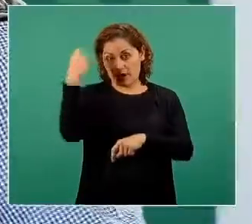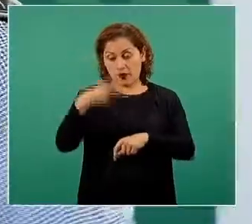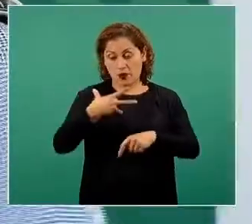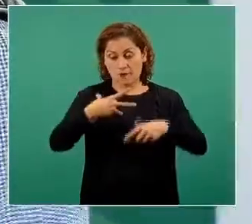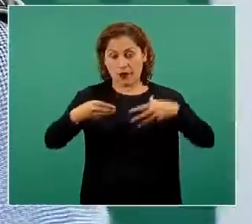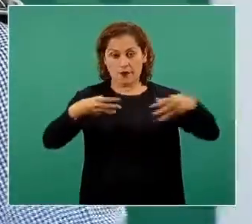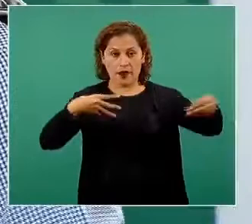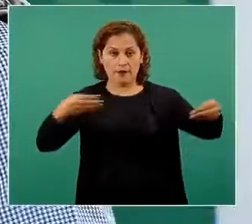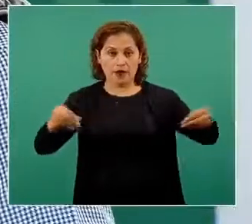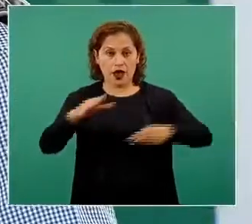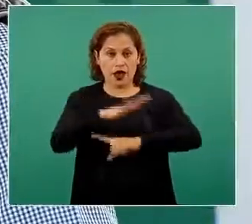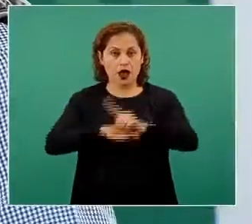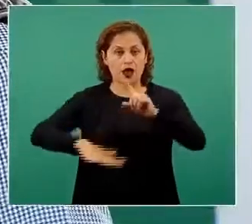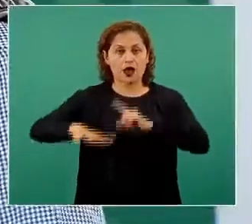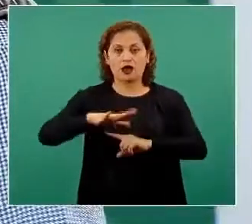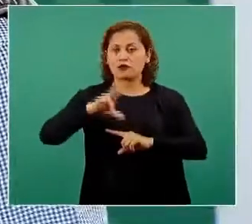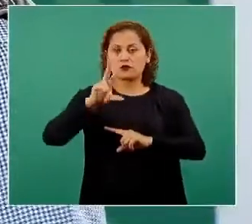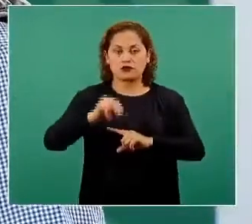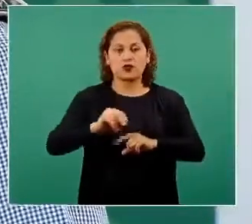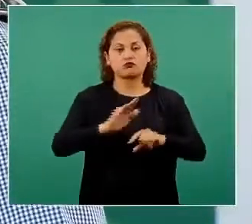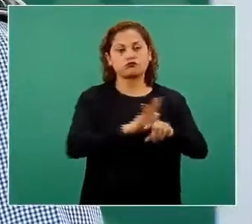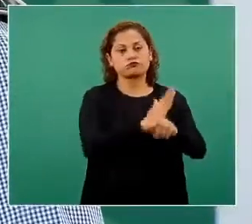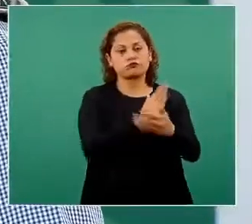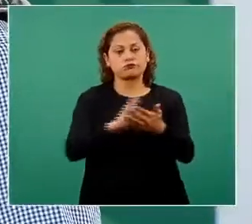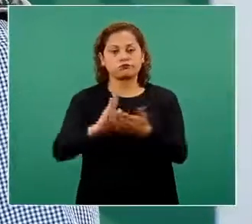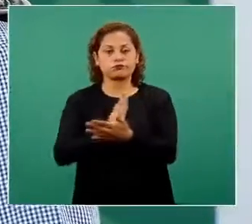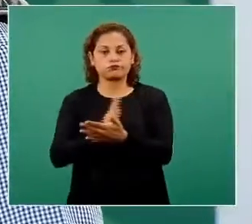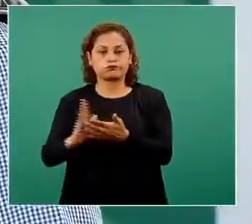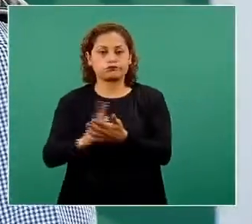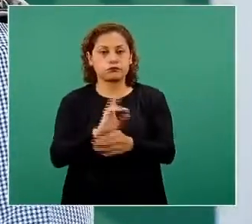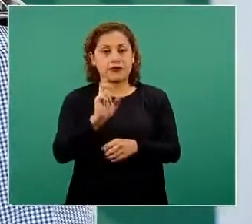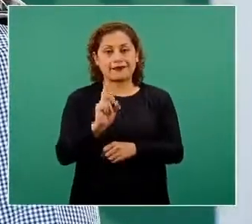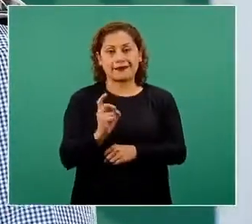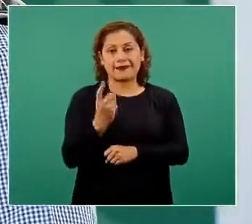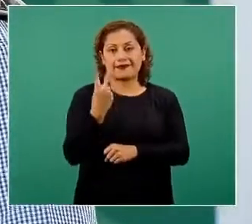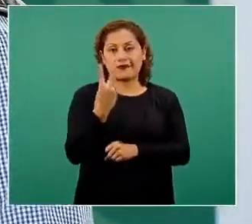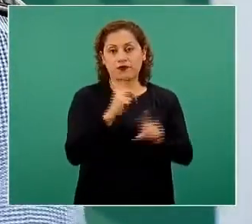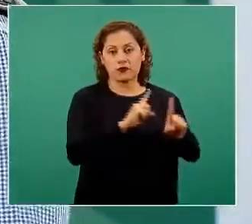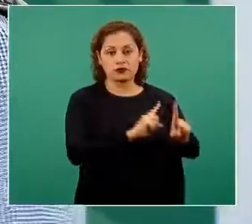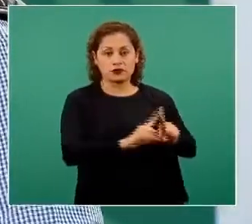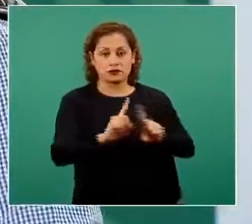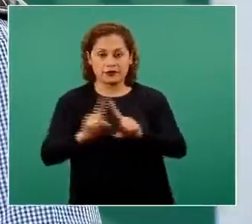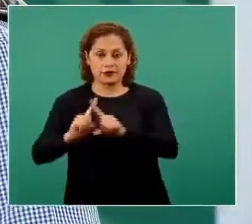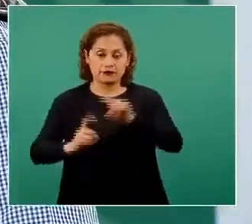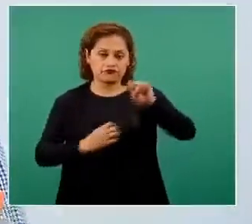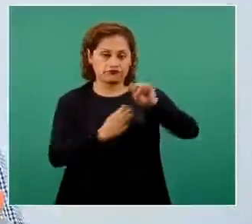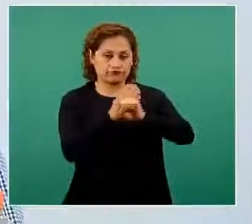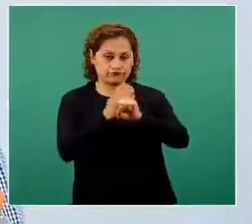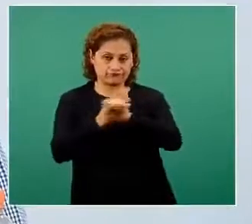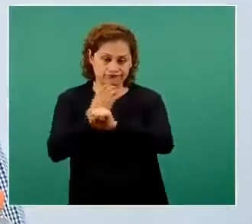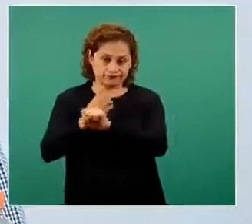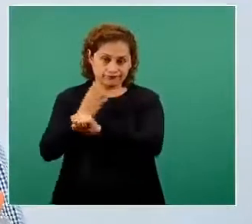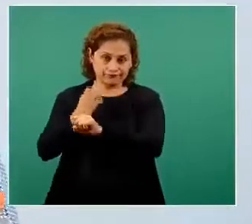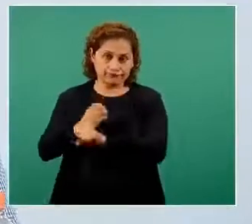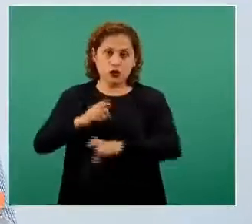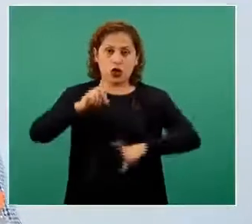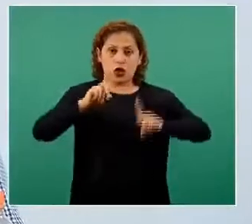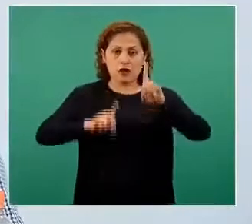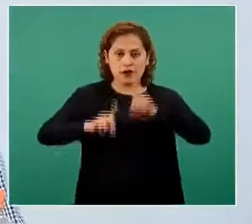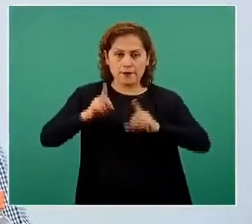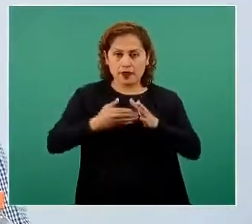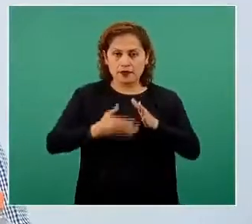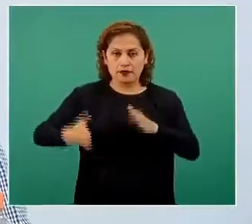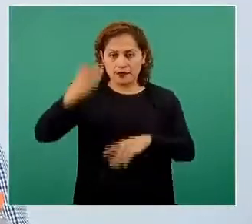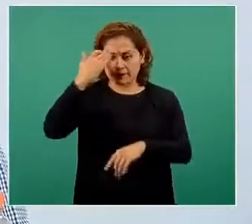decir tenemos 32 entidades federativas cada una con determinantes propios con momentos diferentes con